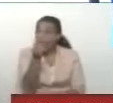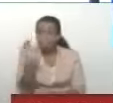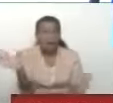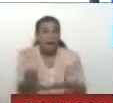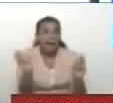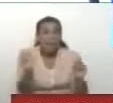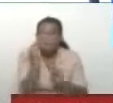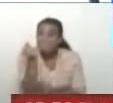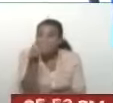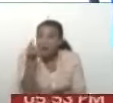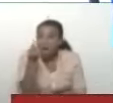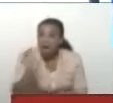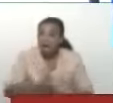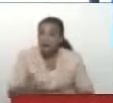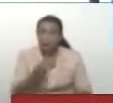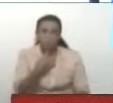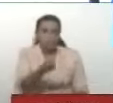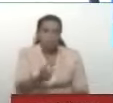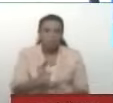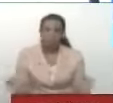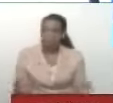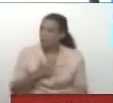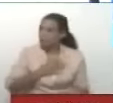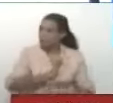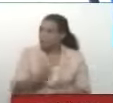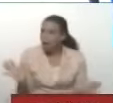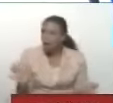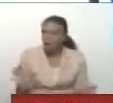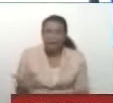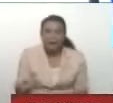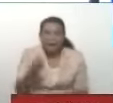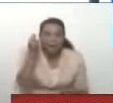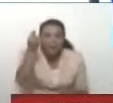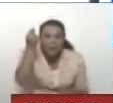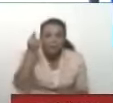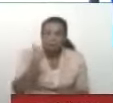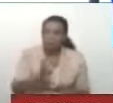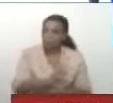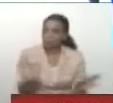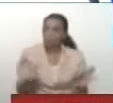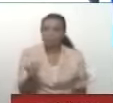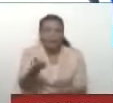Jamás, jamás, yo diría eso, jamás lo dije.